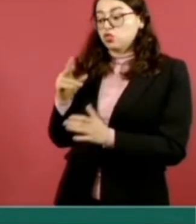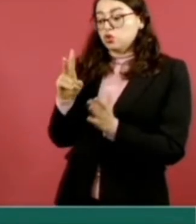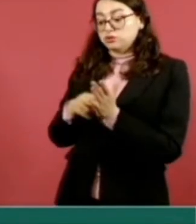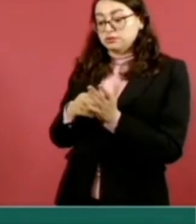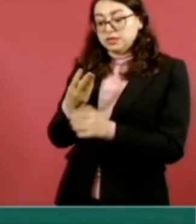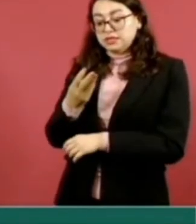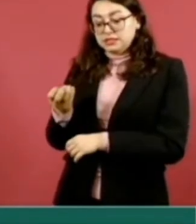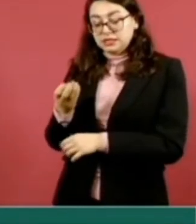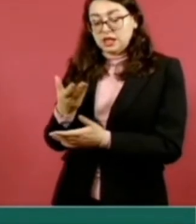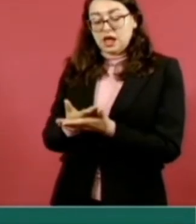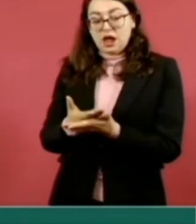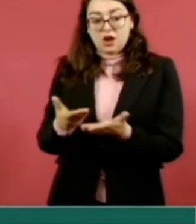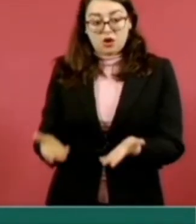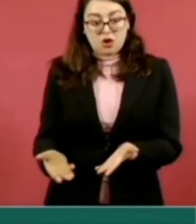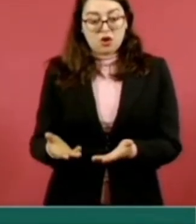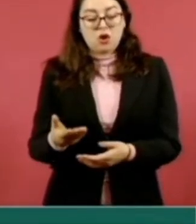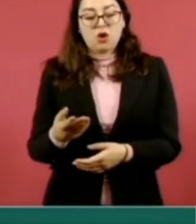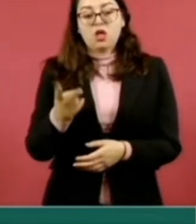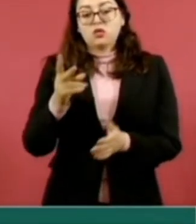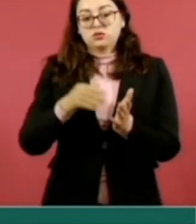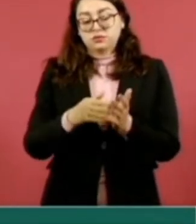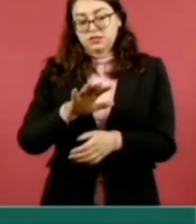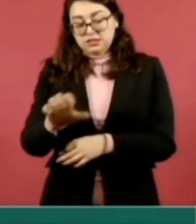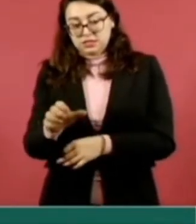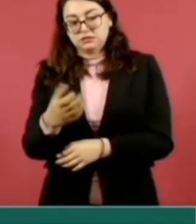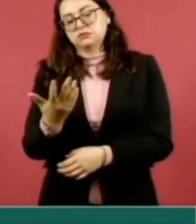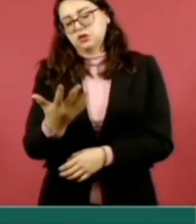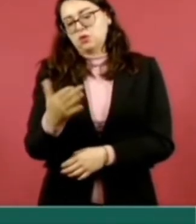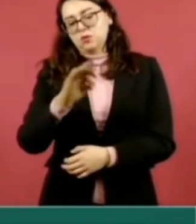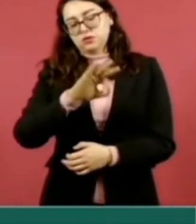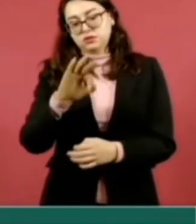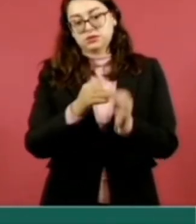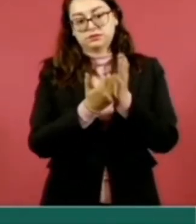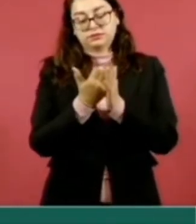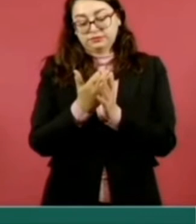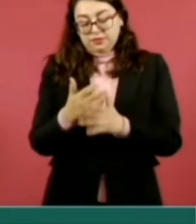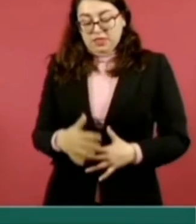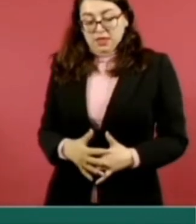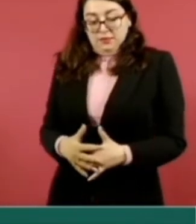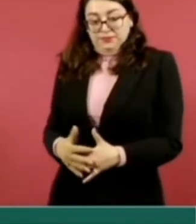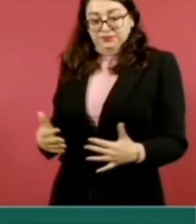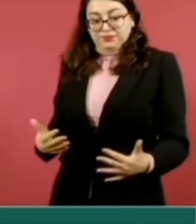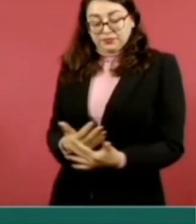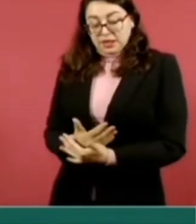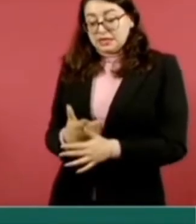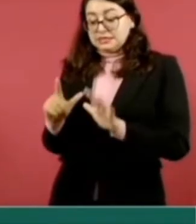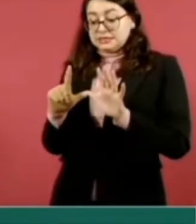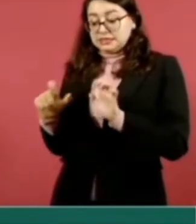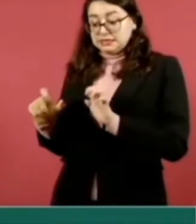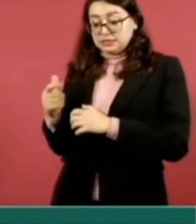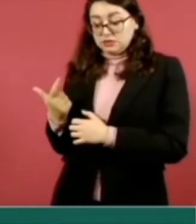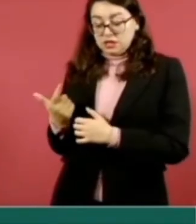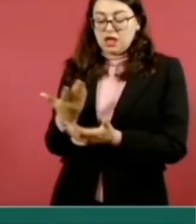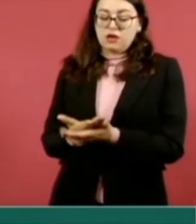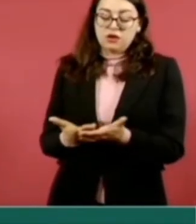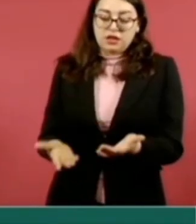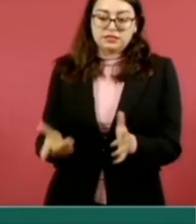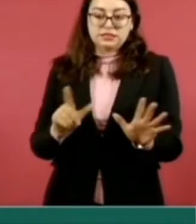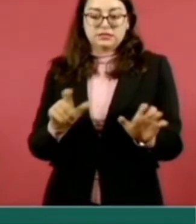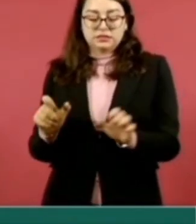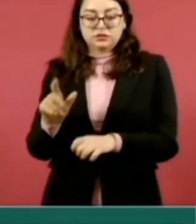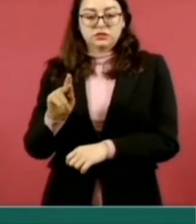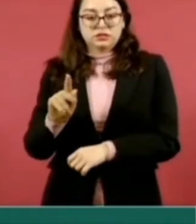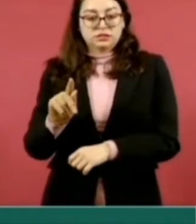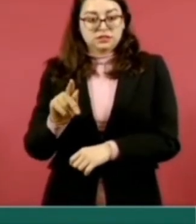422, un incremento del 5 por ciento. Los partos atendidos pasaron de 707 a 778. En el Estado de